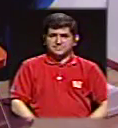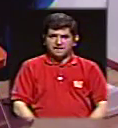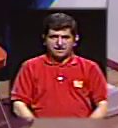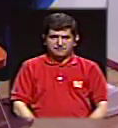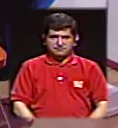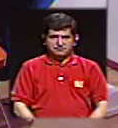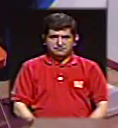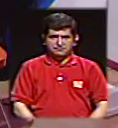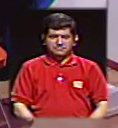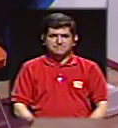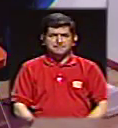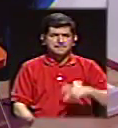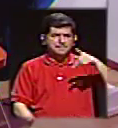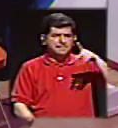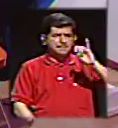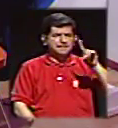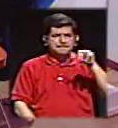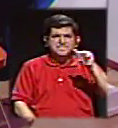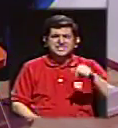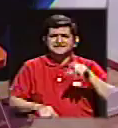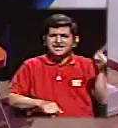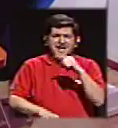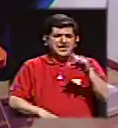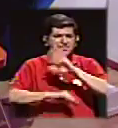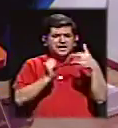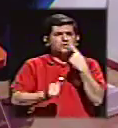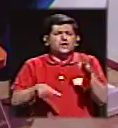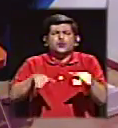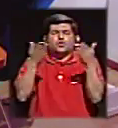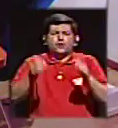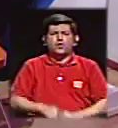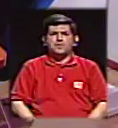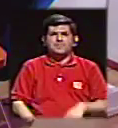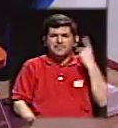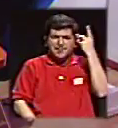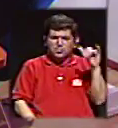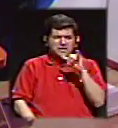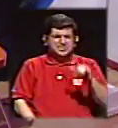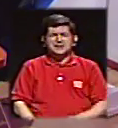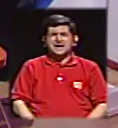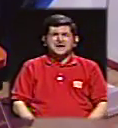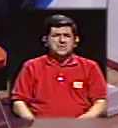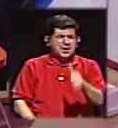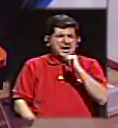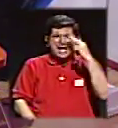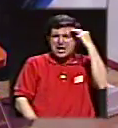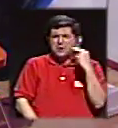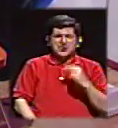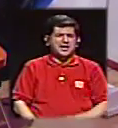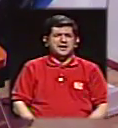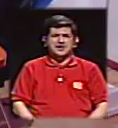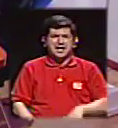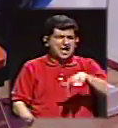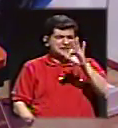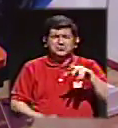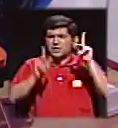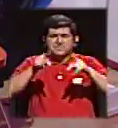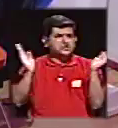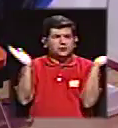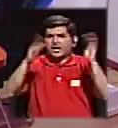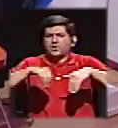pizza para desmentir todo lo que dijo el doctor? La política es como una cloaca, no hay por quién votar. Bueno, nuestros